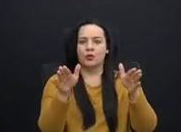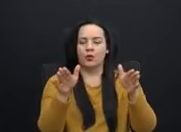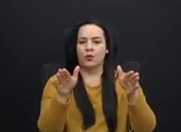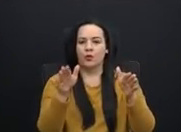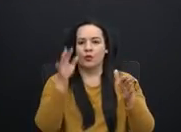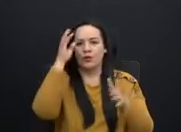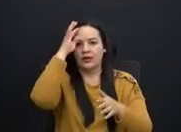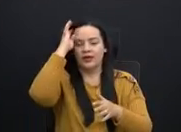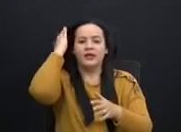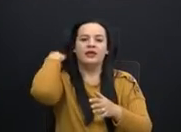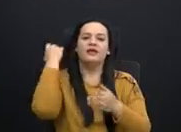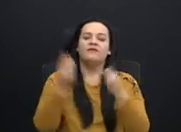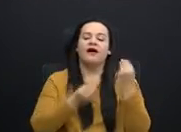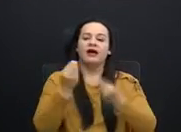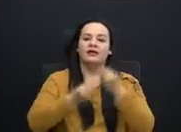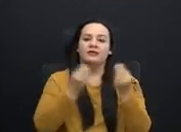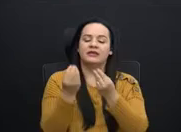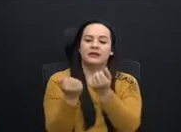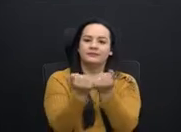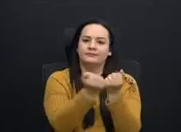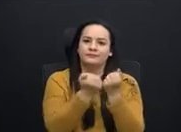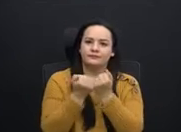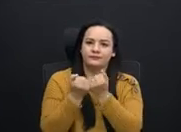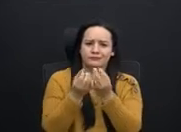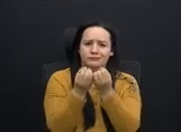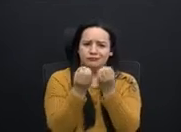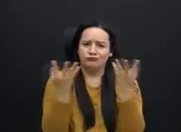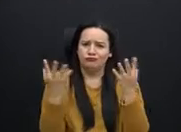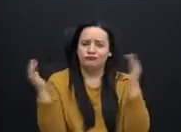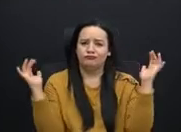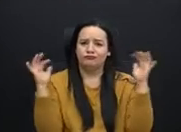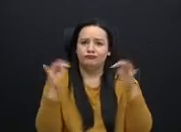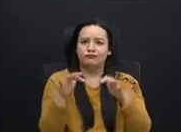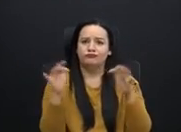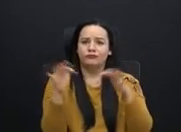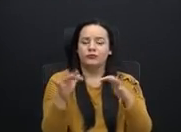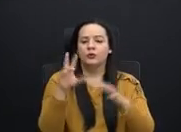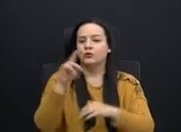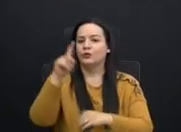aglomeraciones que es casualmente lo que no deberíamos estar produciendo.